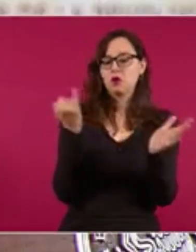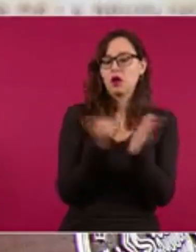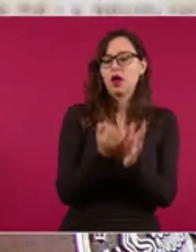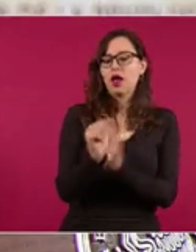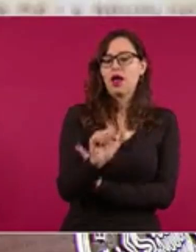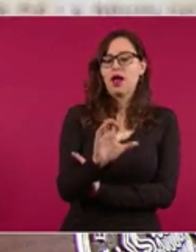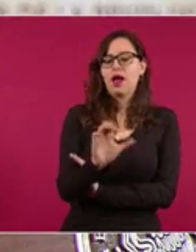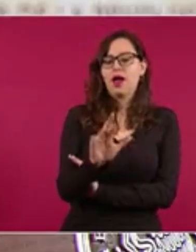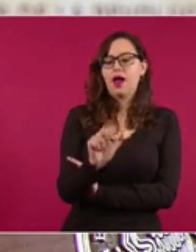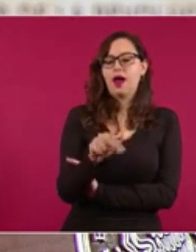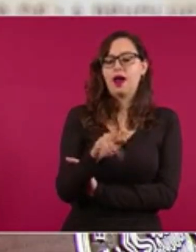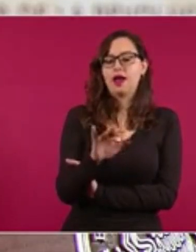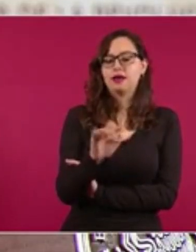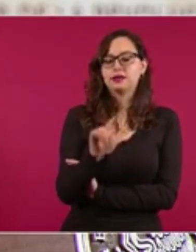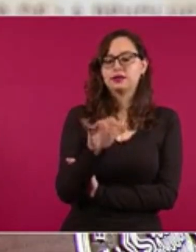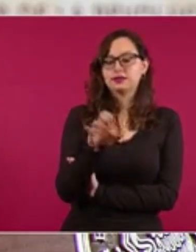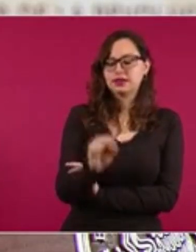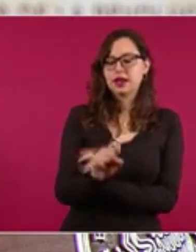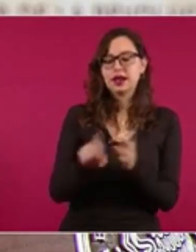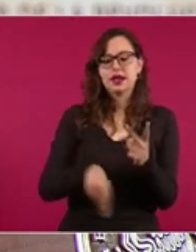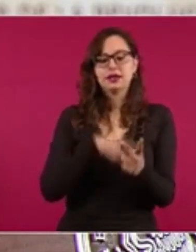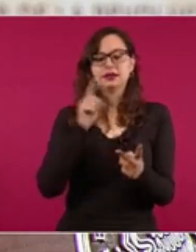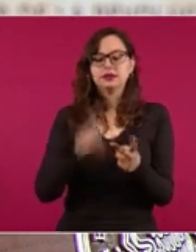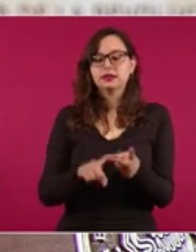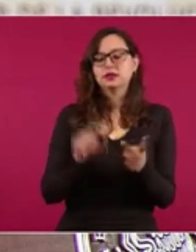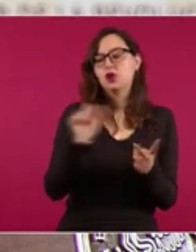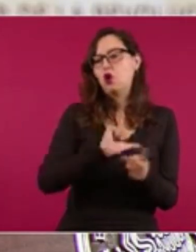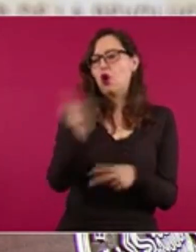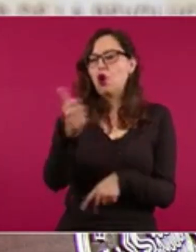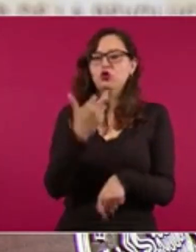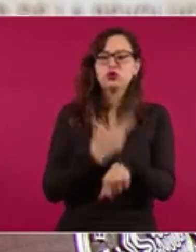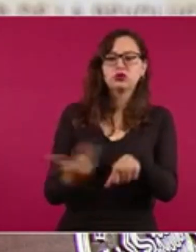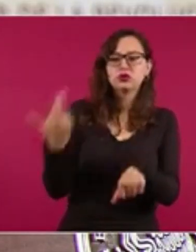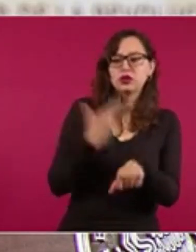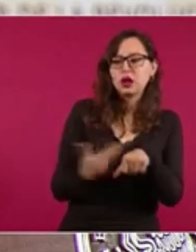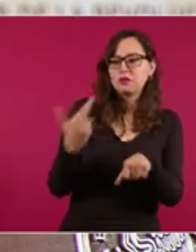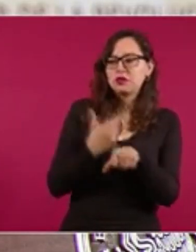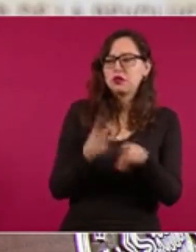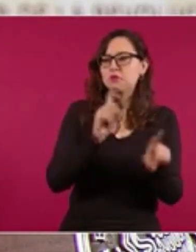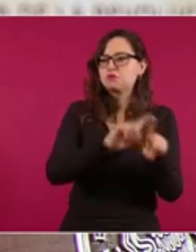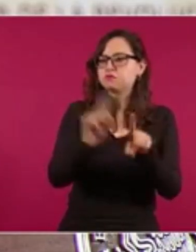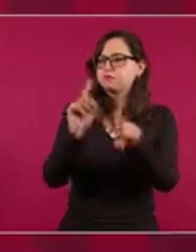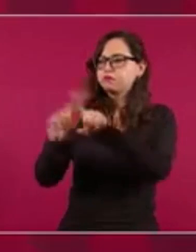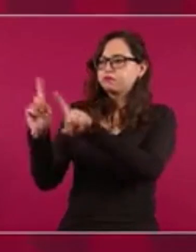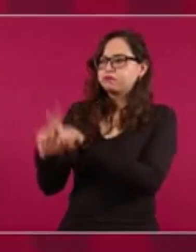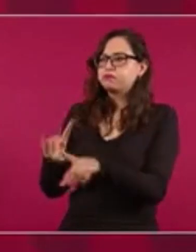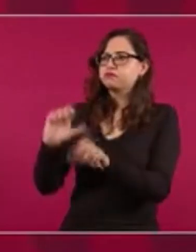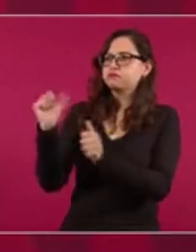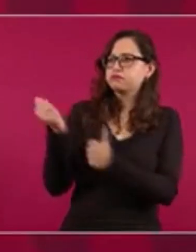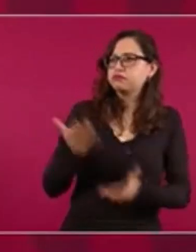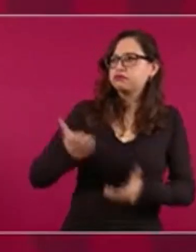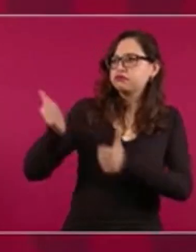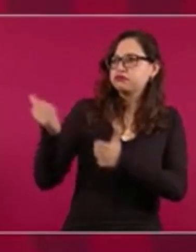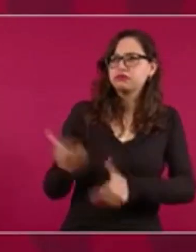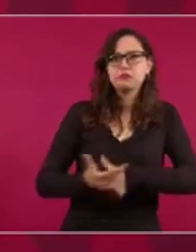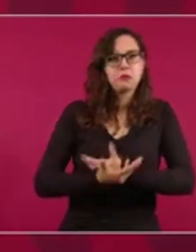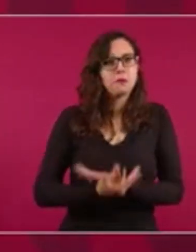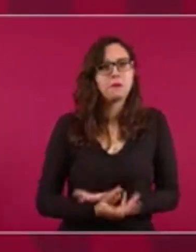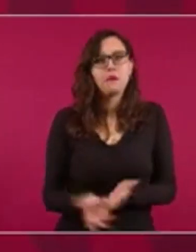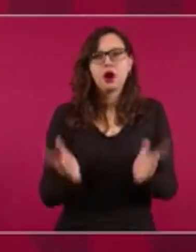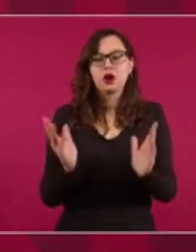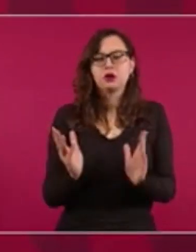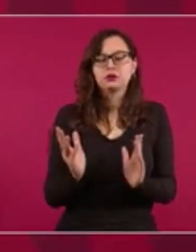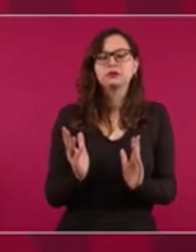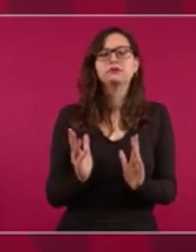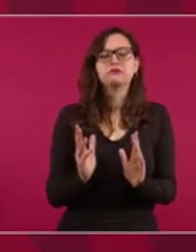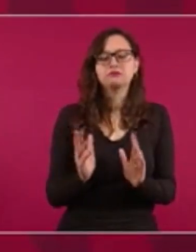comercio exterior no arancelarias y otros requisitos para su ingreso y circulación nacional. Con